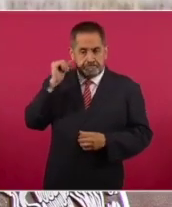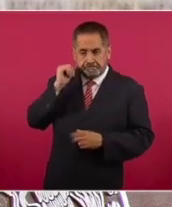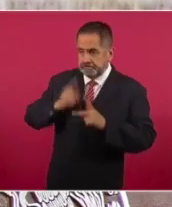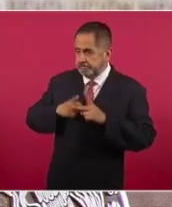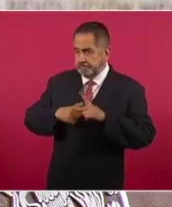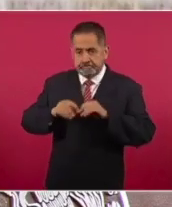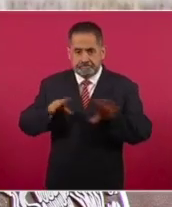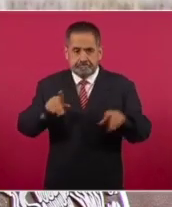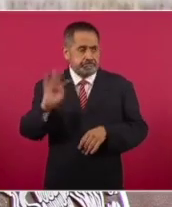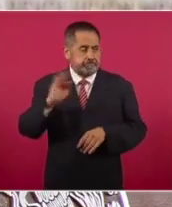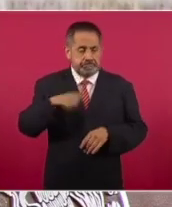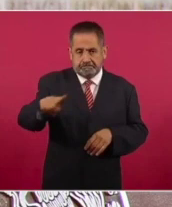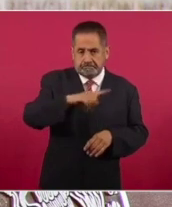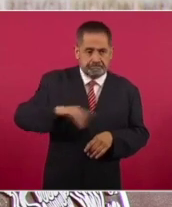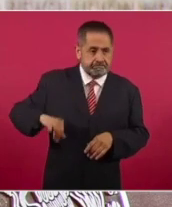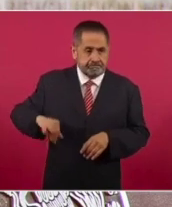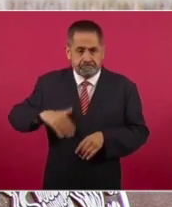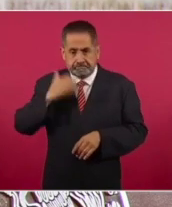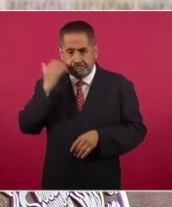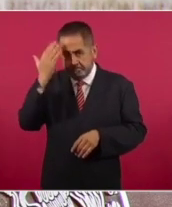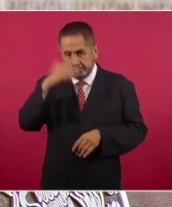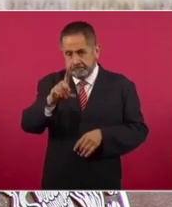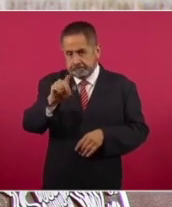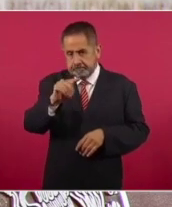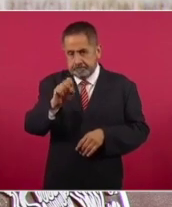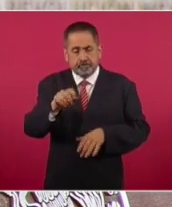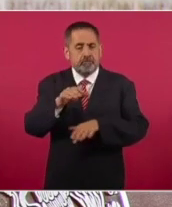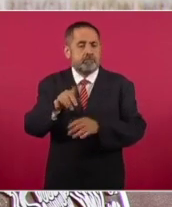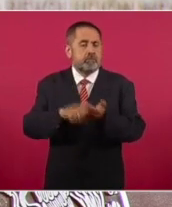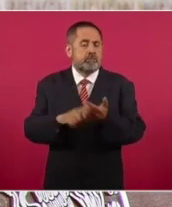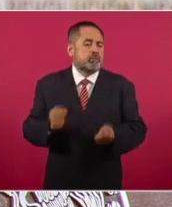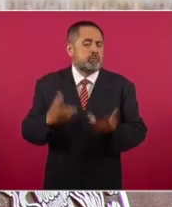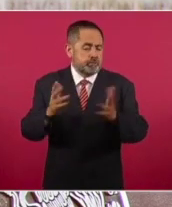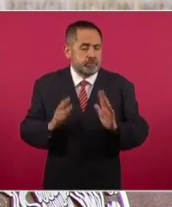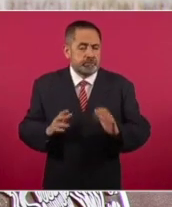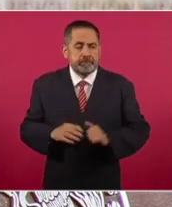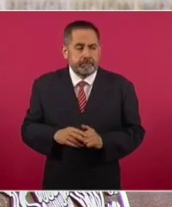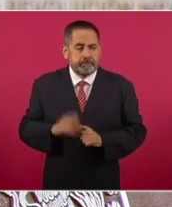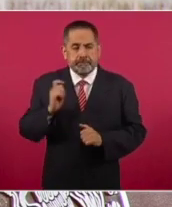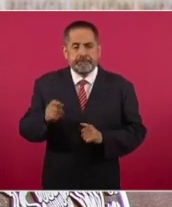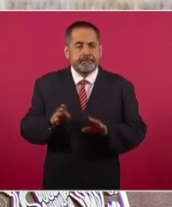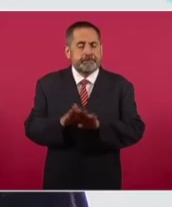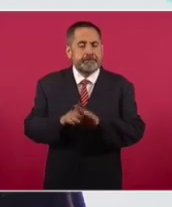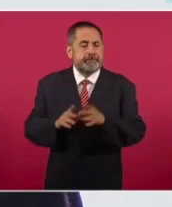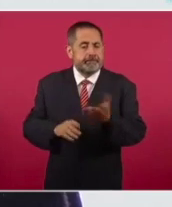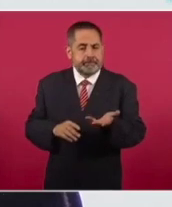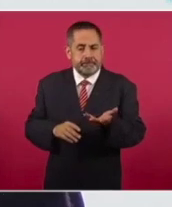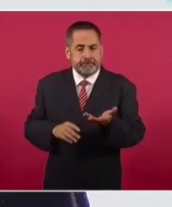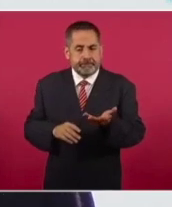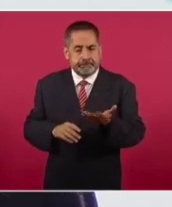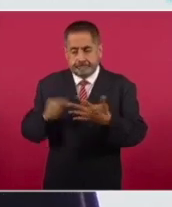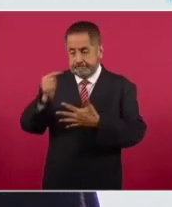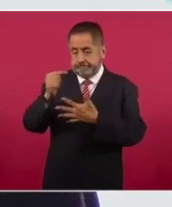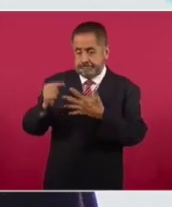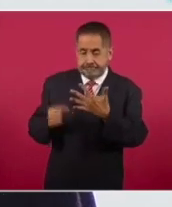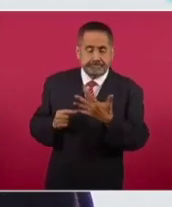interesados en los datos de estimación, que sin este paquete